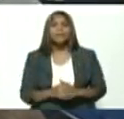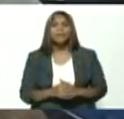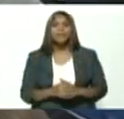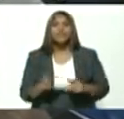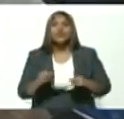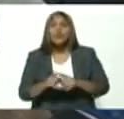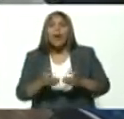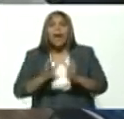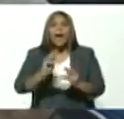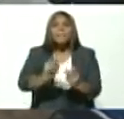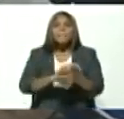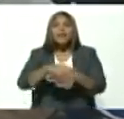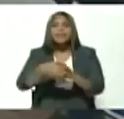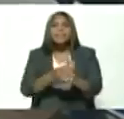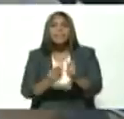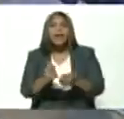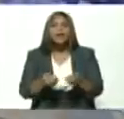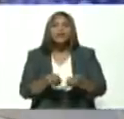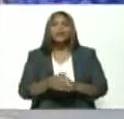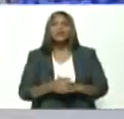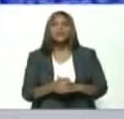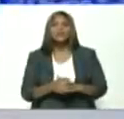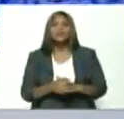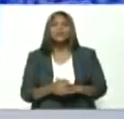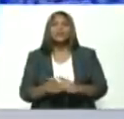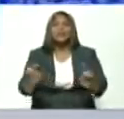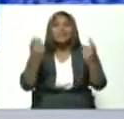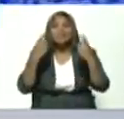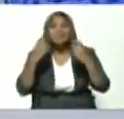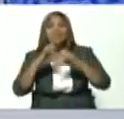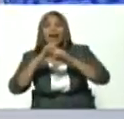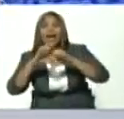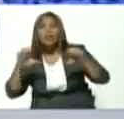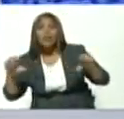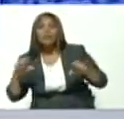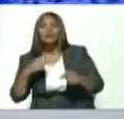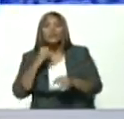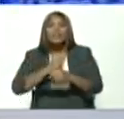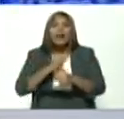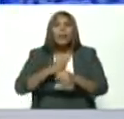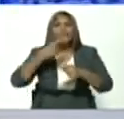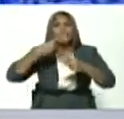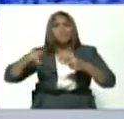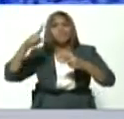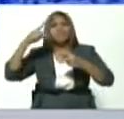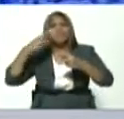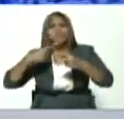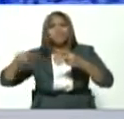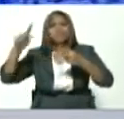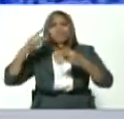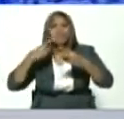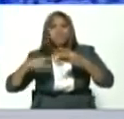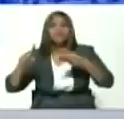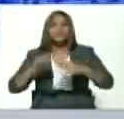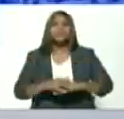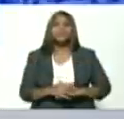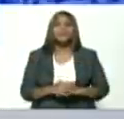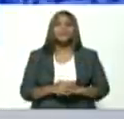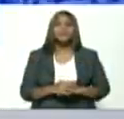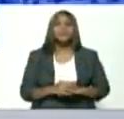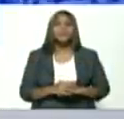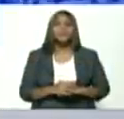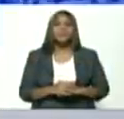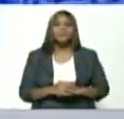emprendimiento, formación, educación laboral, etcétera, etcétera, etcétera.